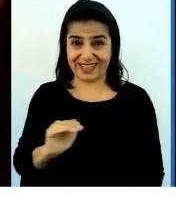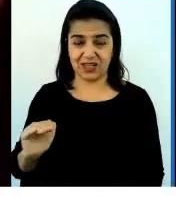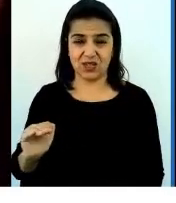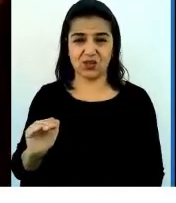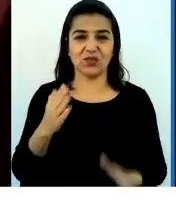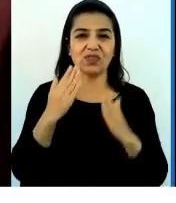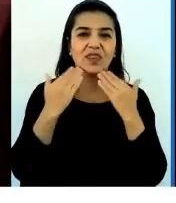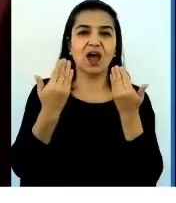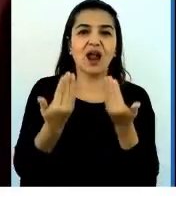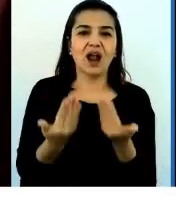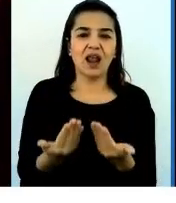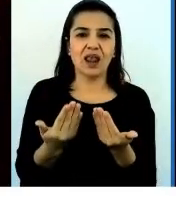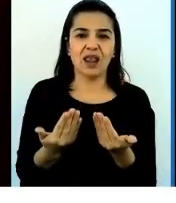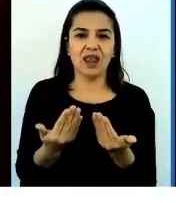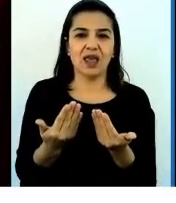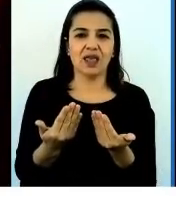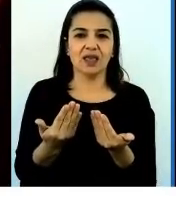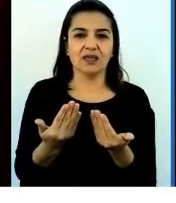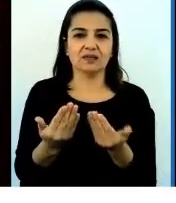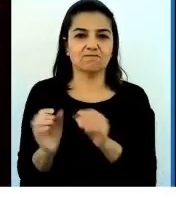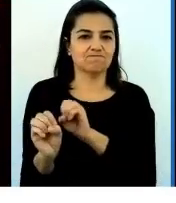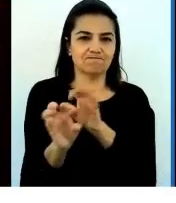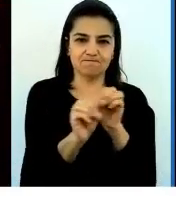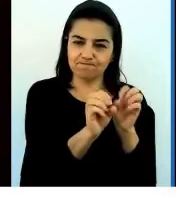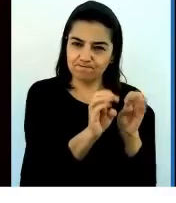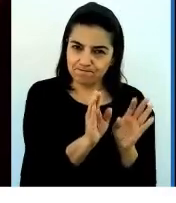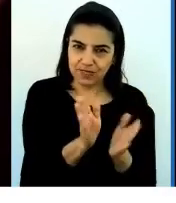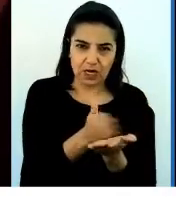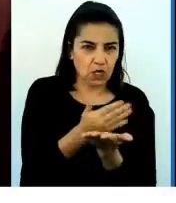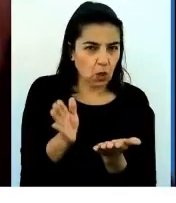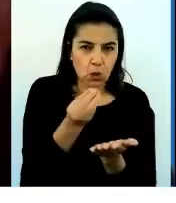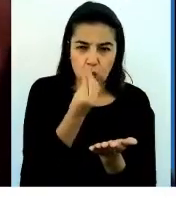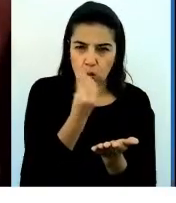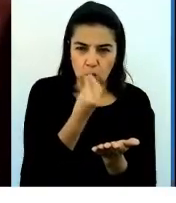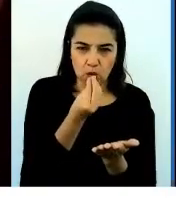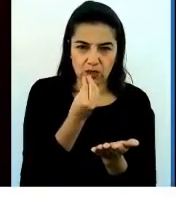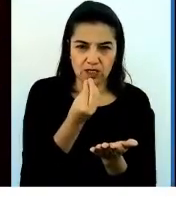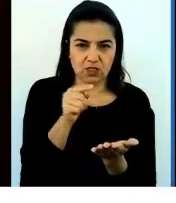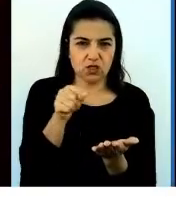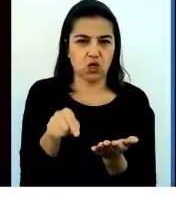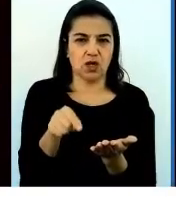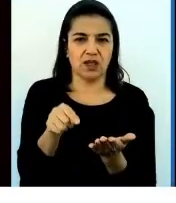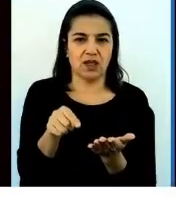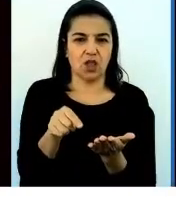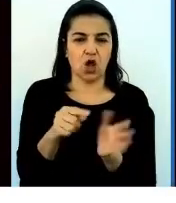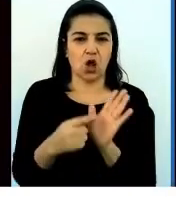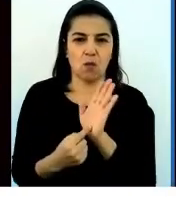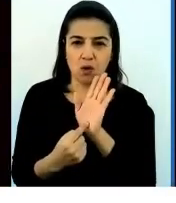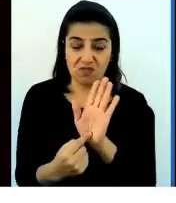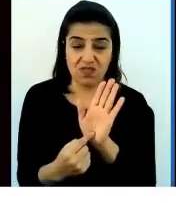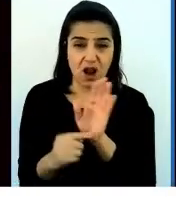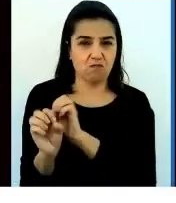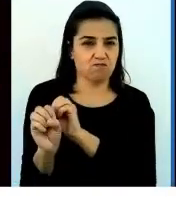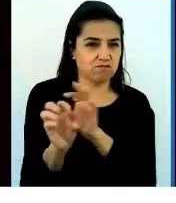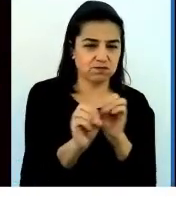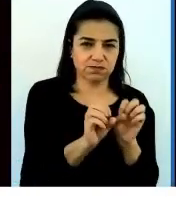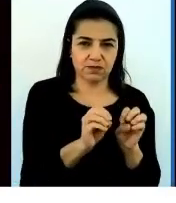la apreciación de la nutrición, la apreciación del fresh, la apreciación de